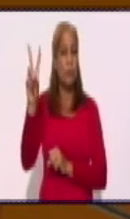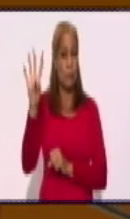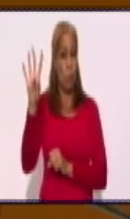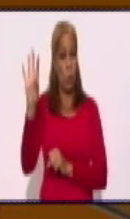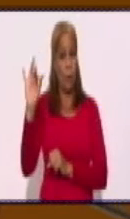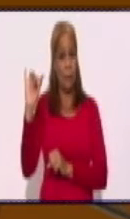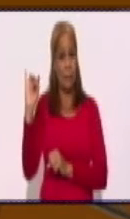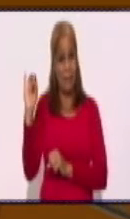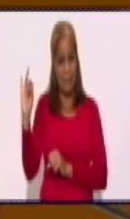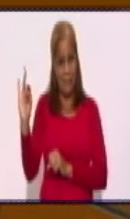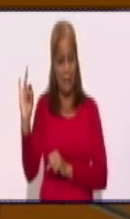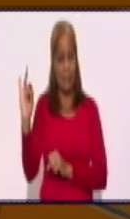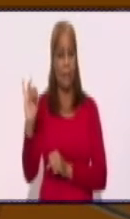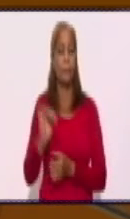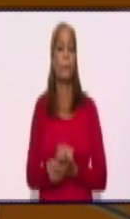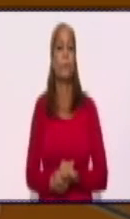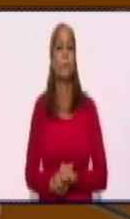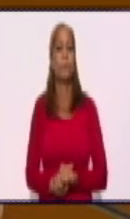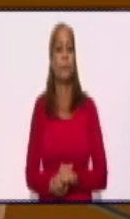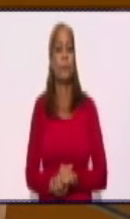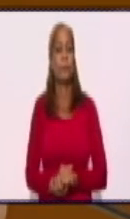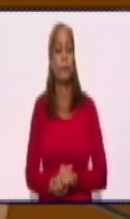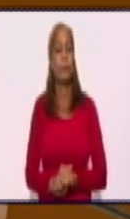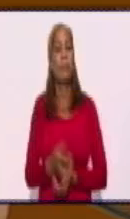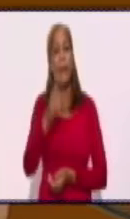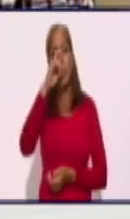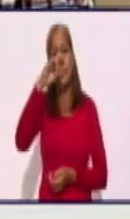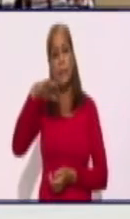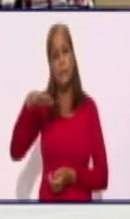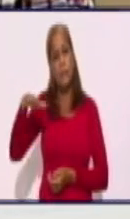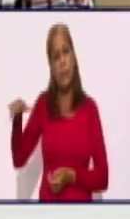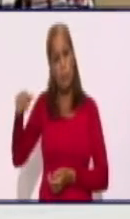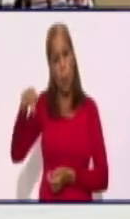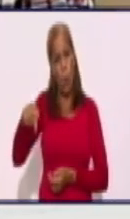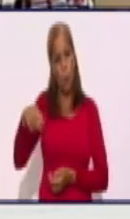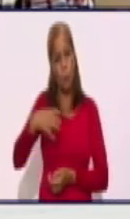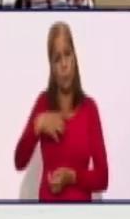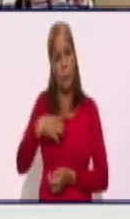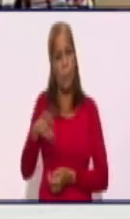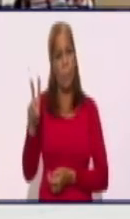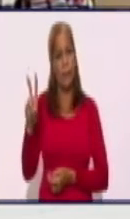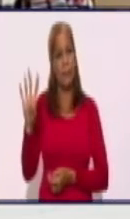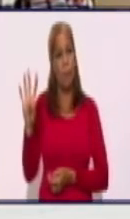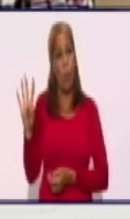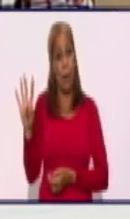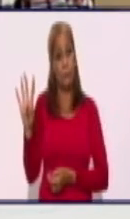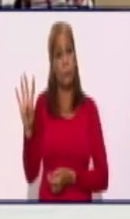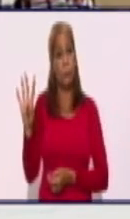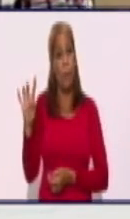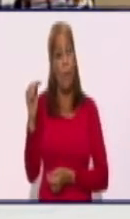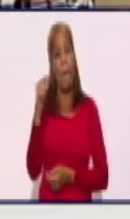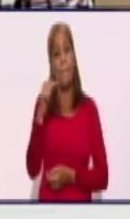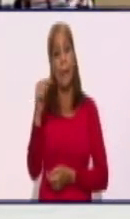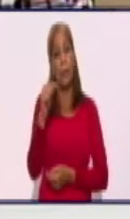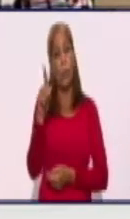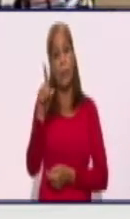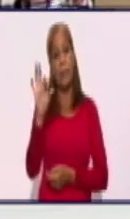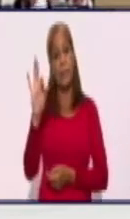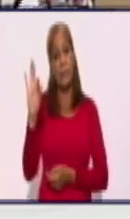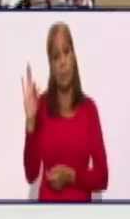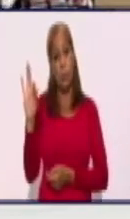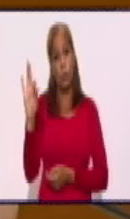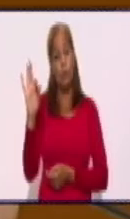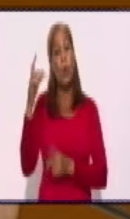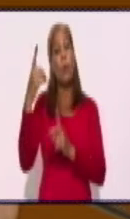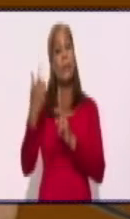372 viajeros. En la edad pediátrica hoy tuvimos 24 pacientes diagnosticados y 6